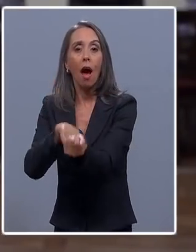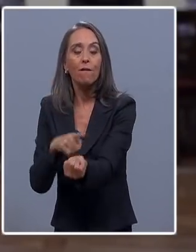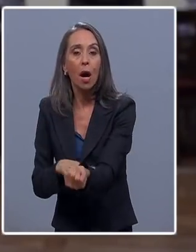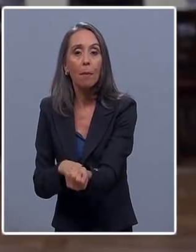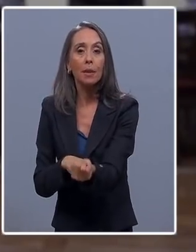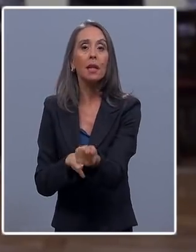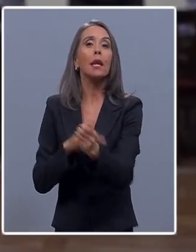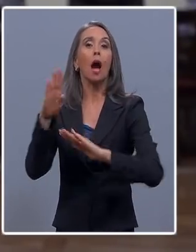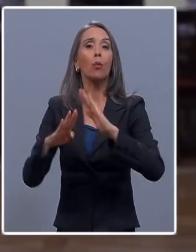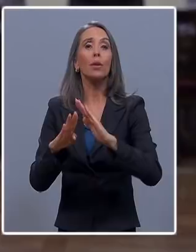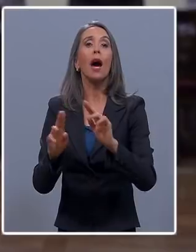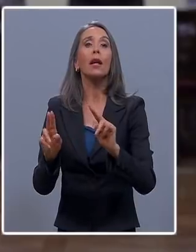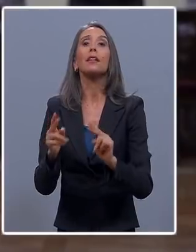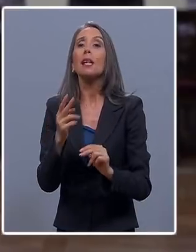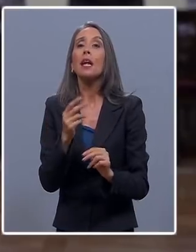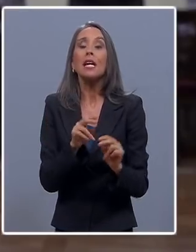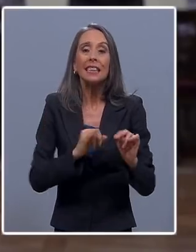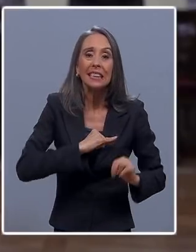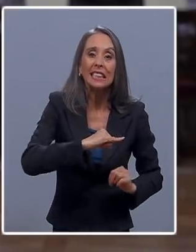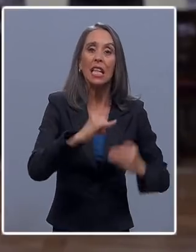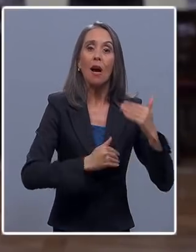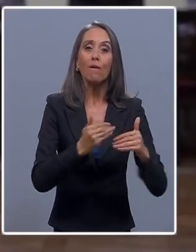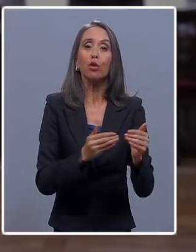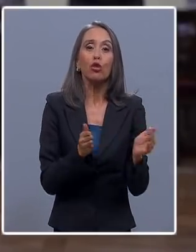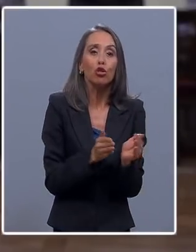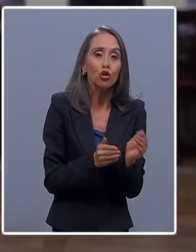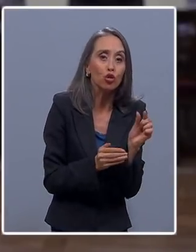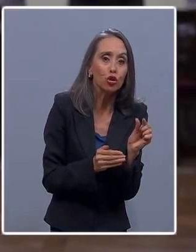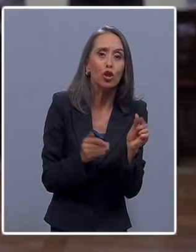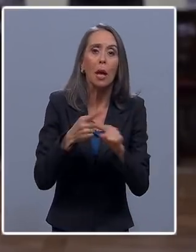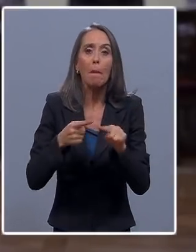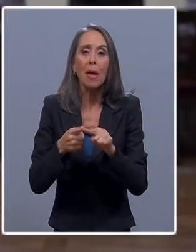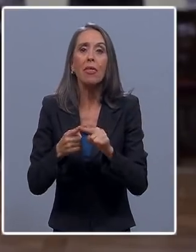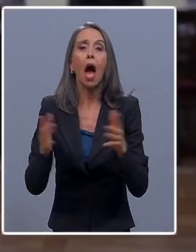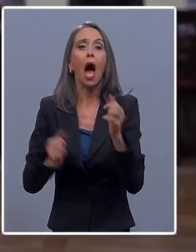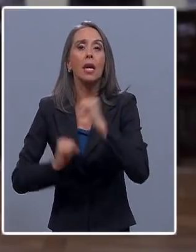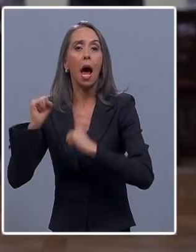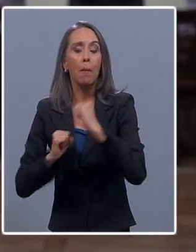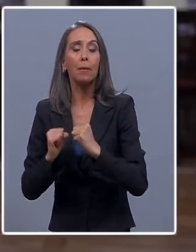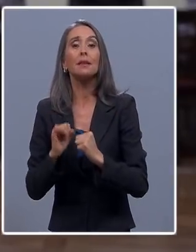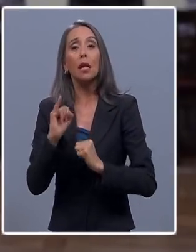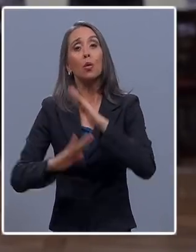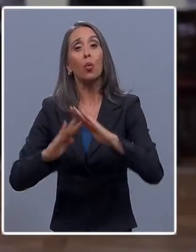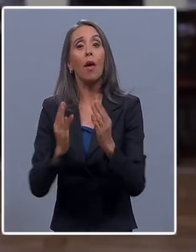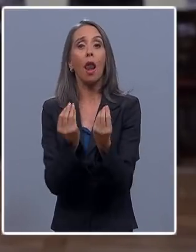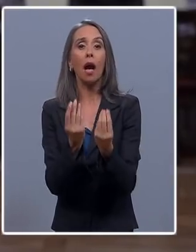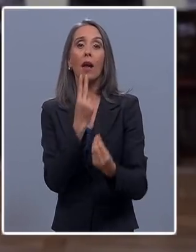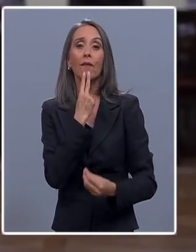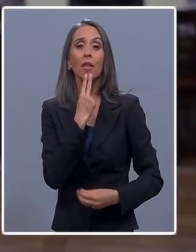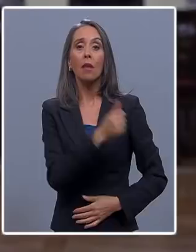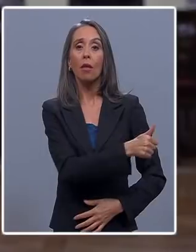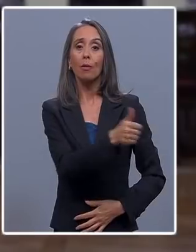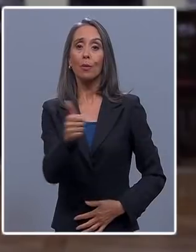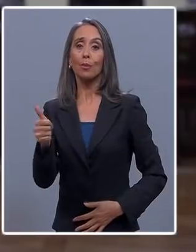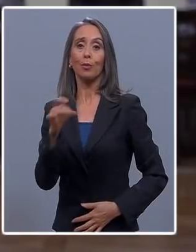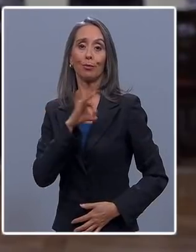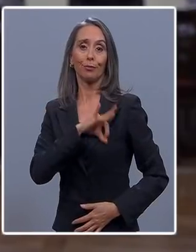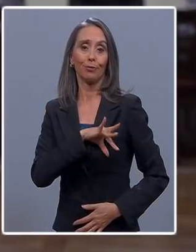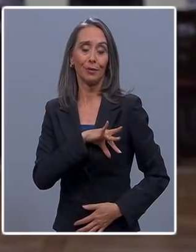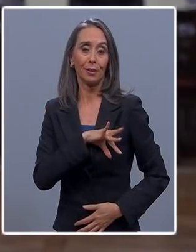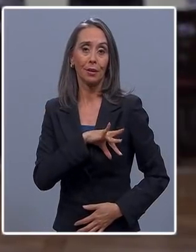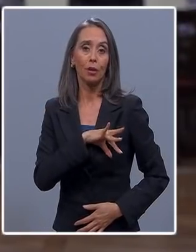la sobrevivencia de las micro pequeñas y medianas empresas y la calidad de vida de todos nuestros compatriotas